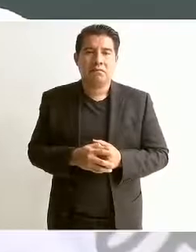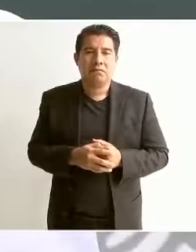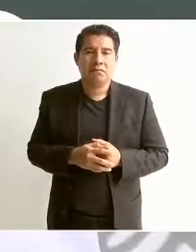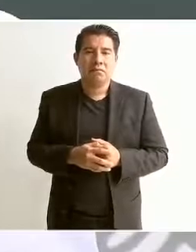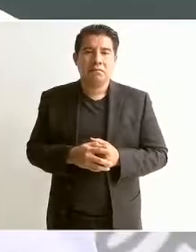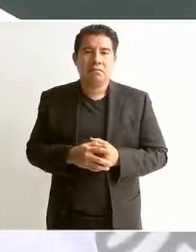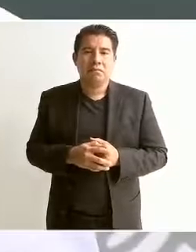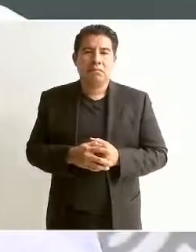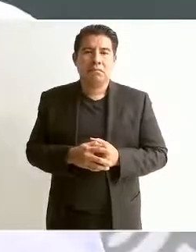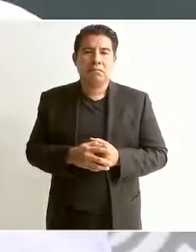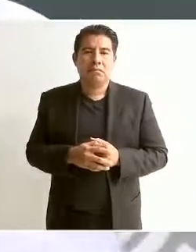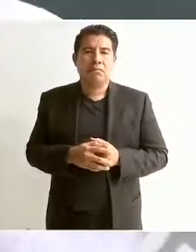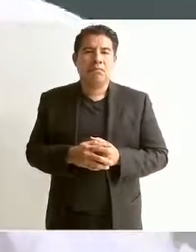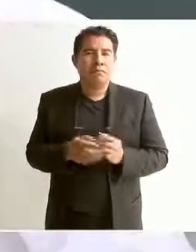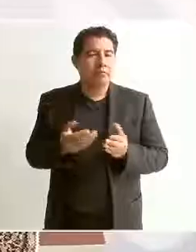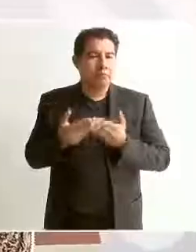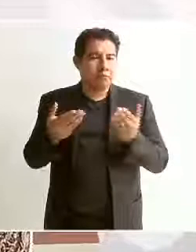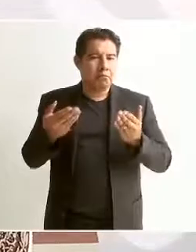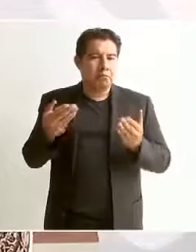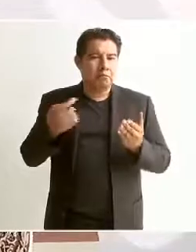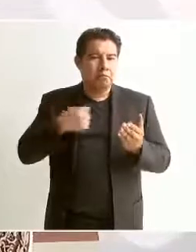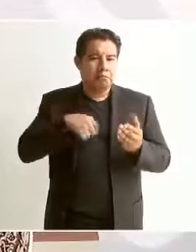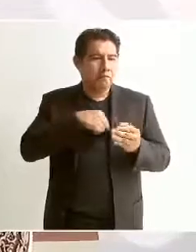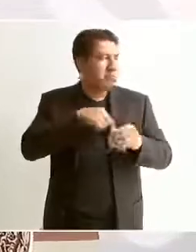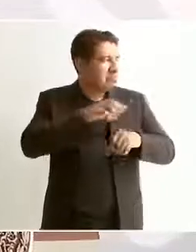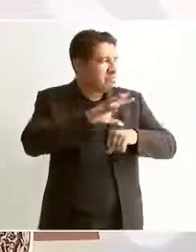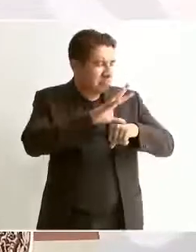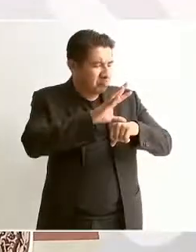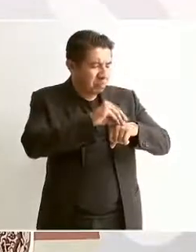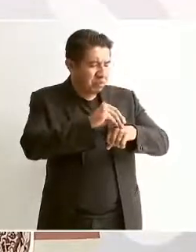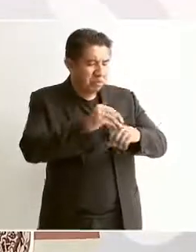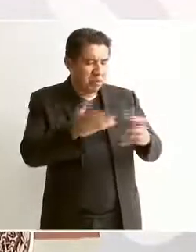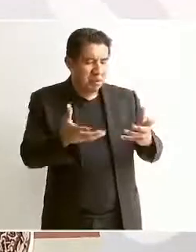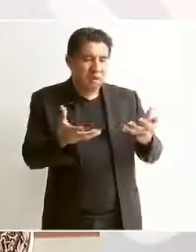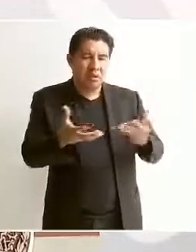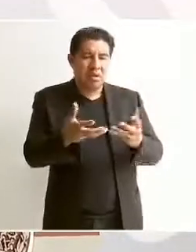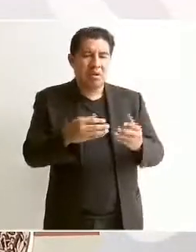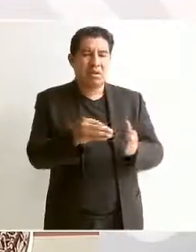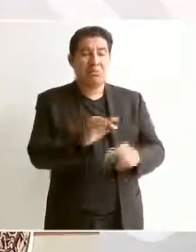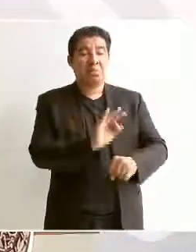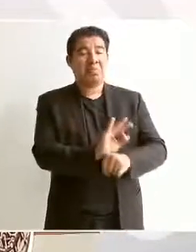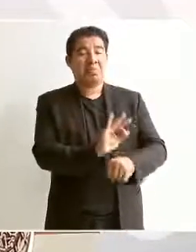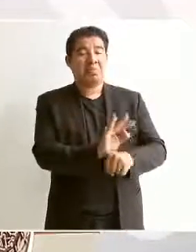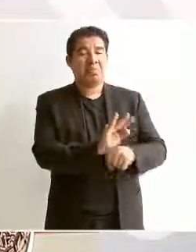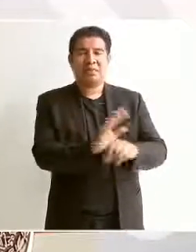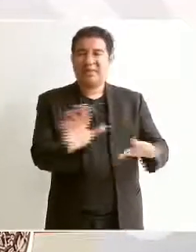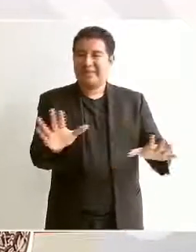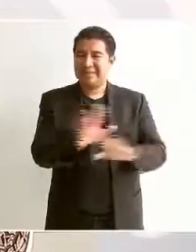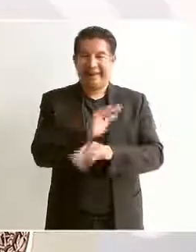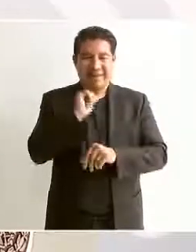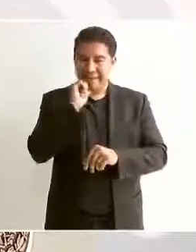Ahora no se permite la impunidad, sea quien sea.